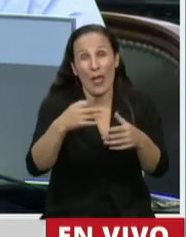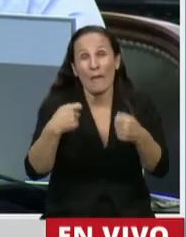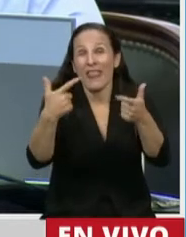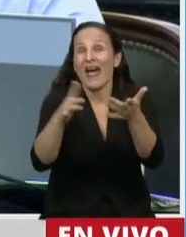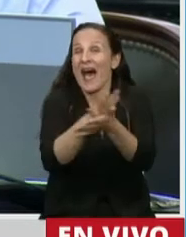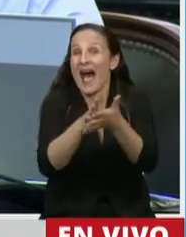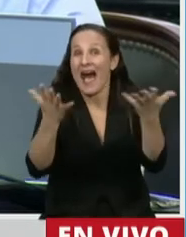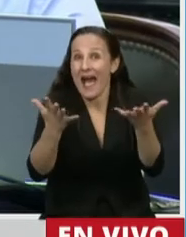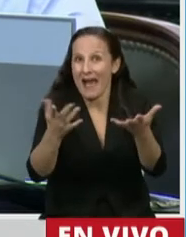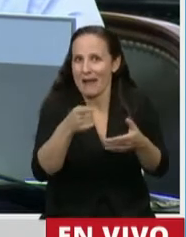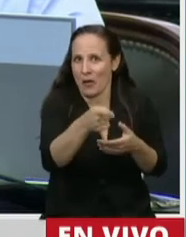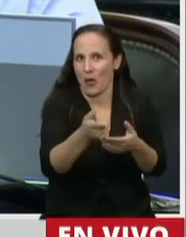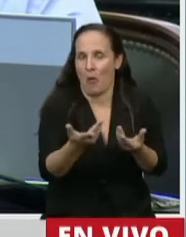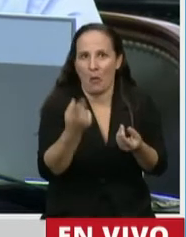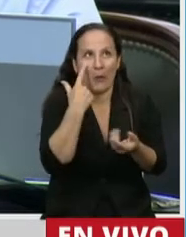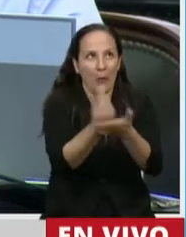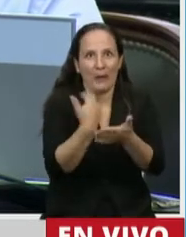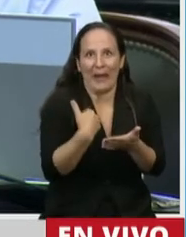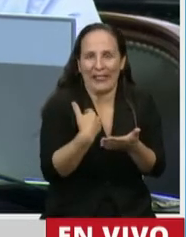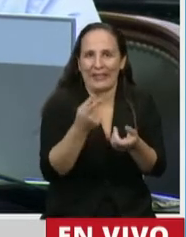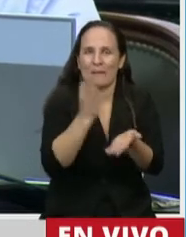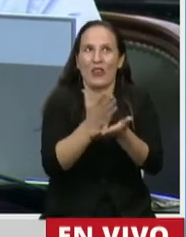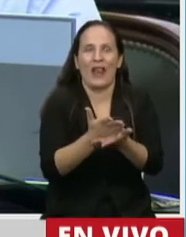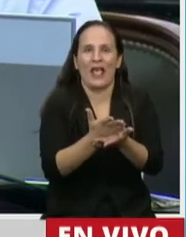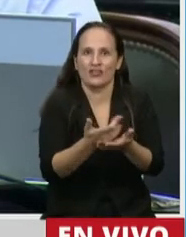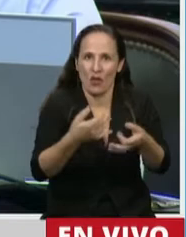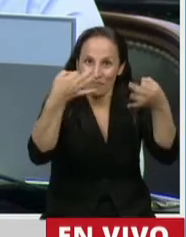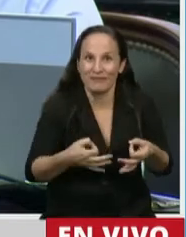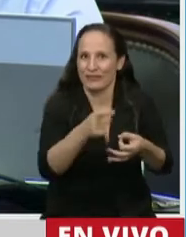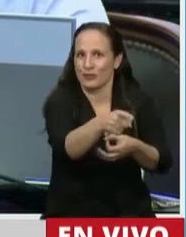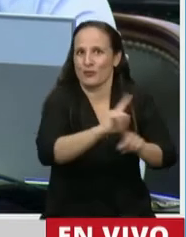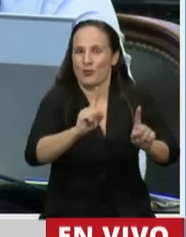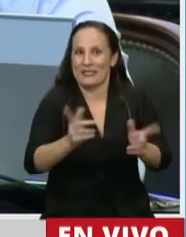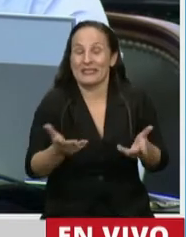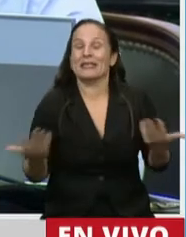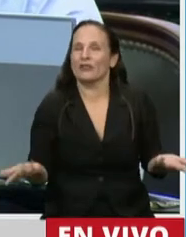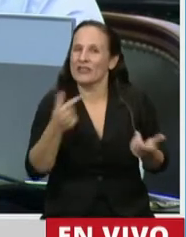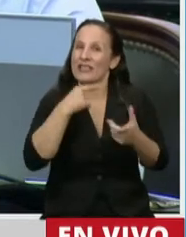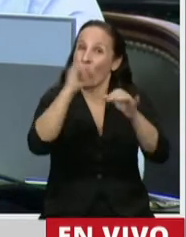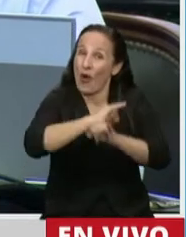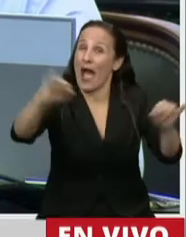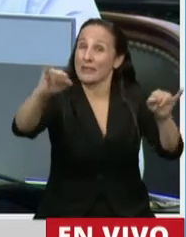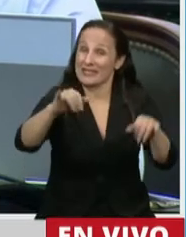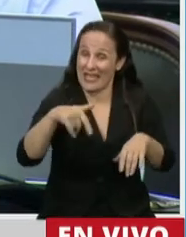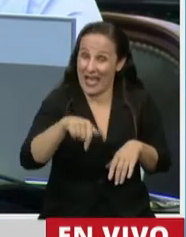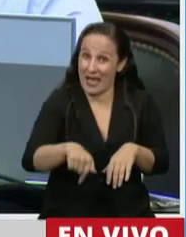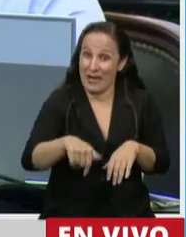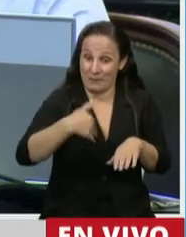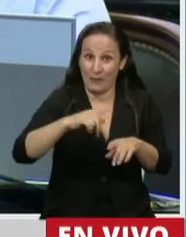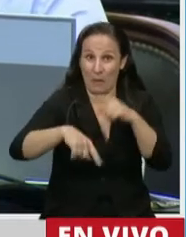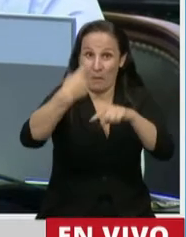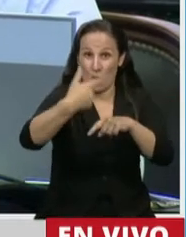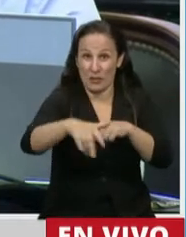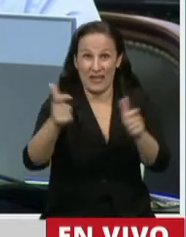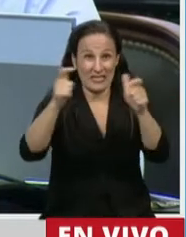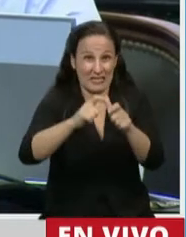tener acceso pleno a sus derechos. Así que quiero avisarles que en la próxima sesión, que